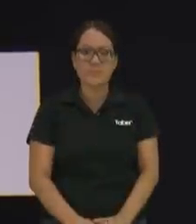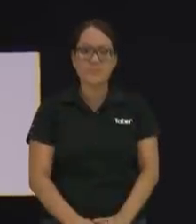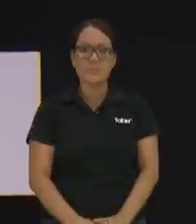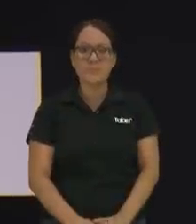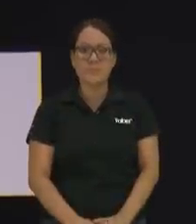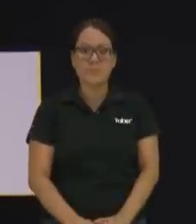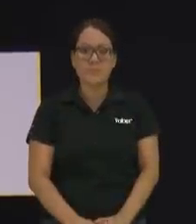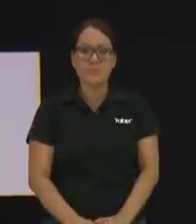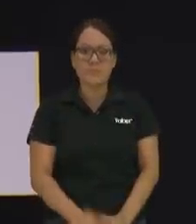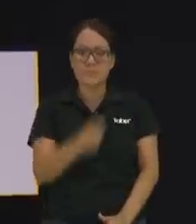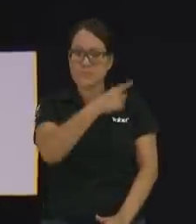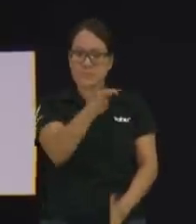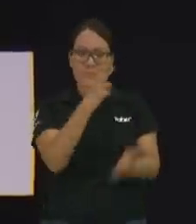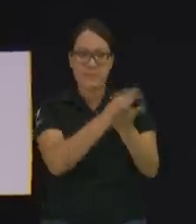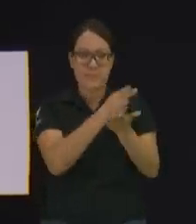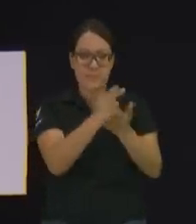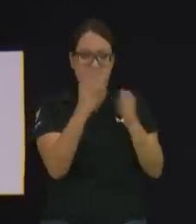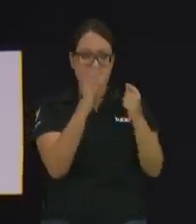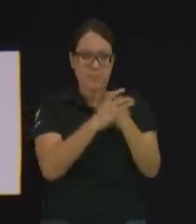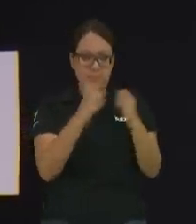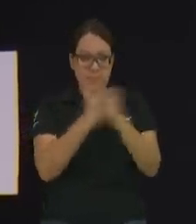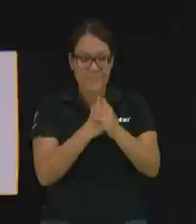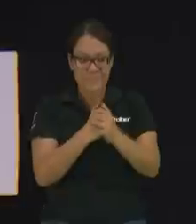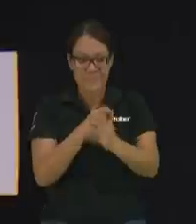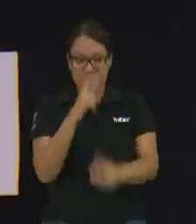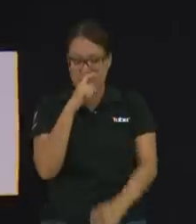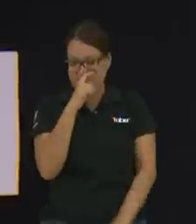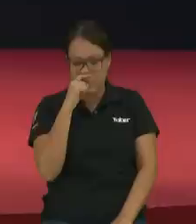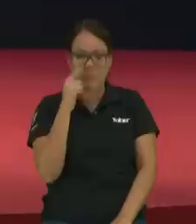Habla con transparencia de los problemas que tienen como marido y mujer.